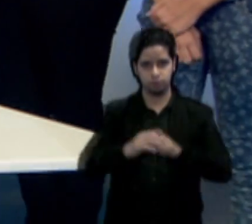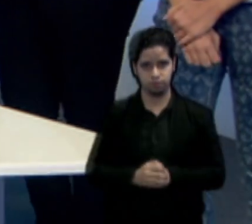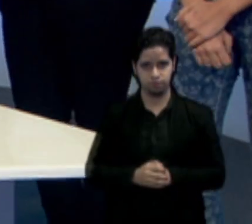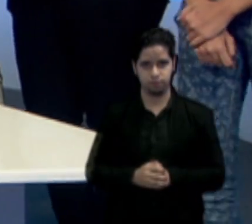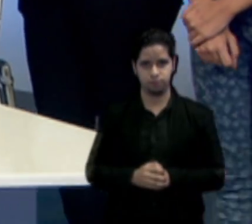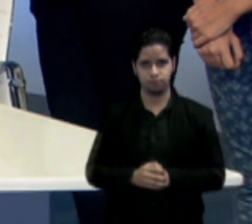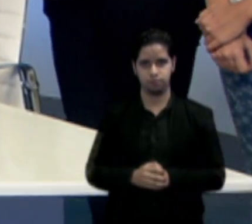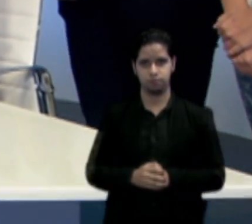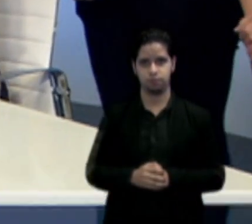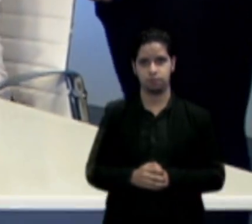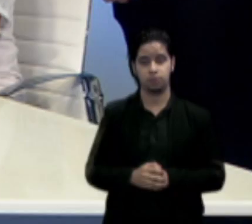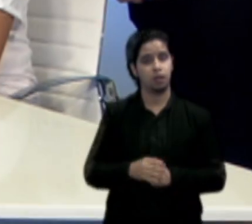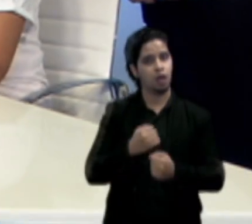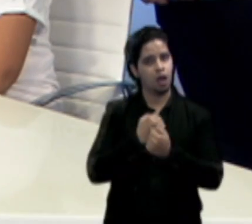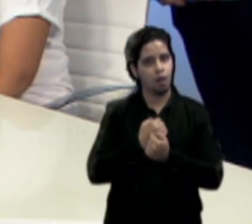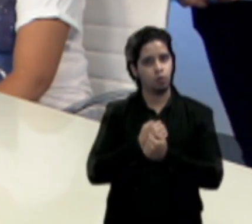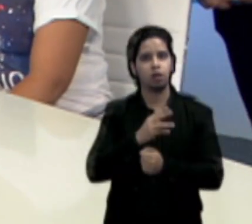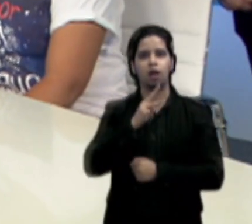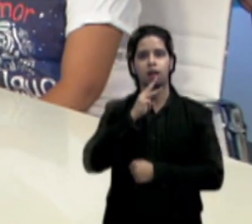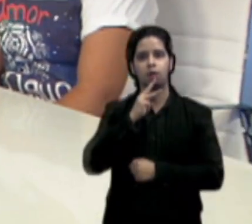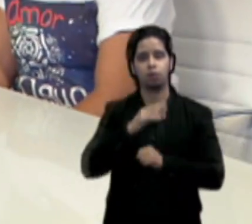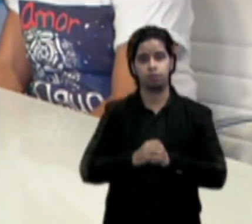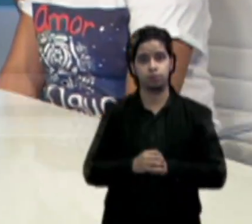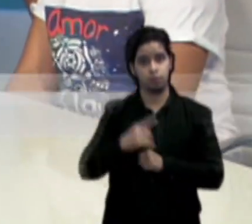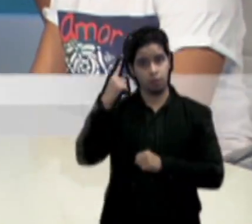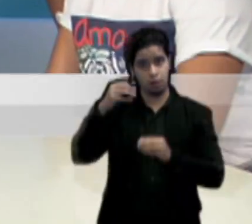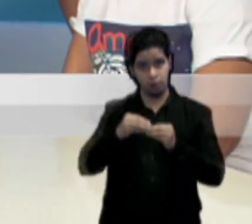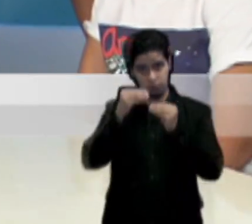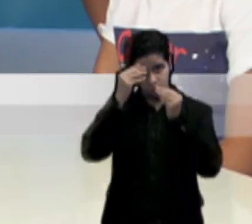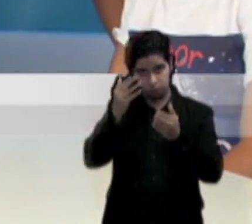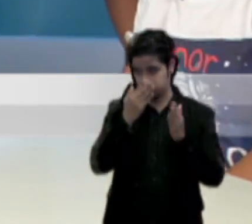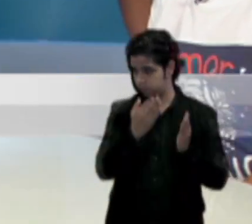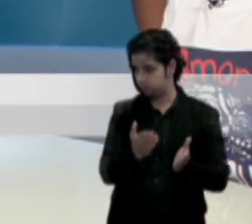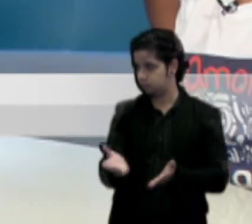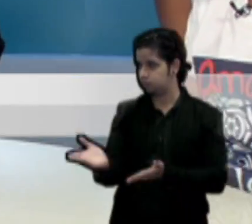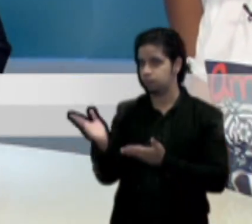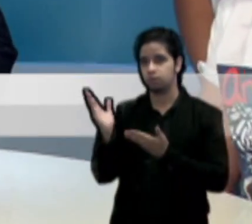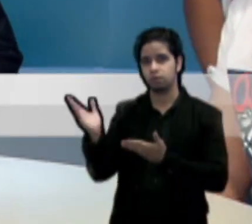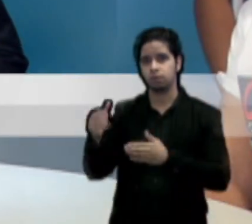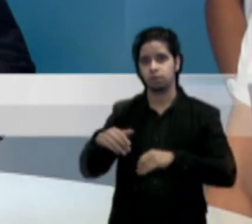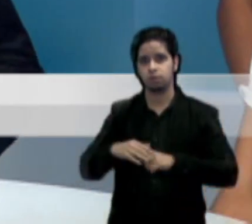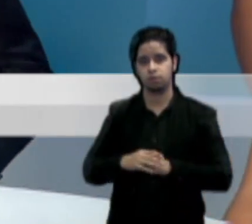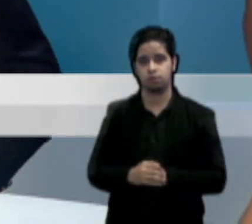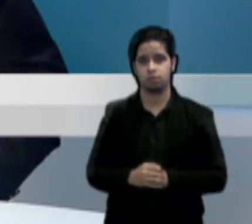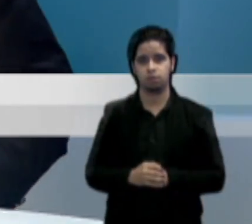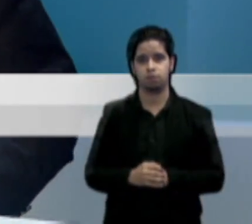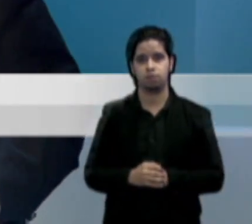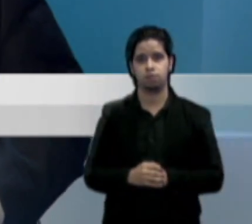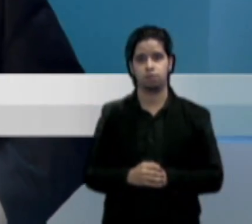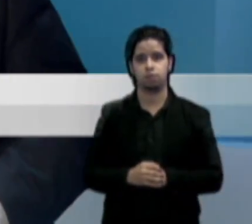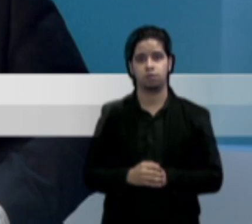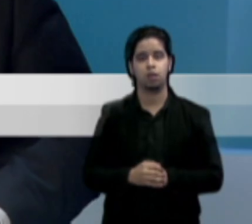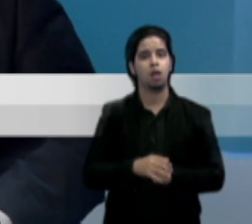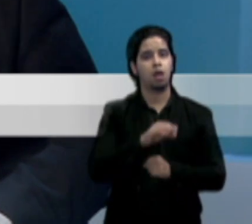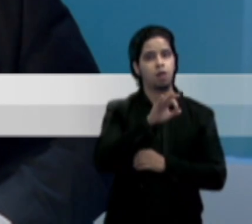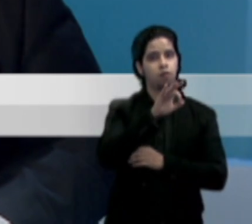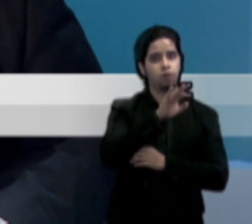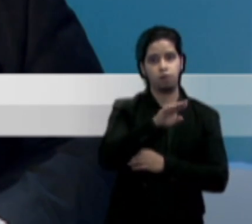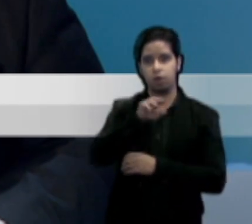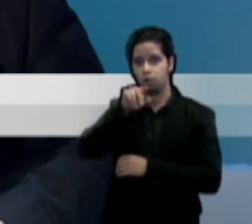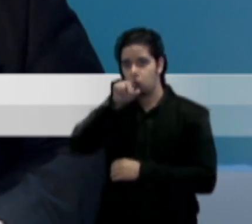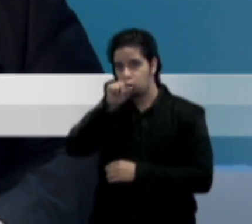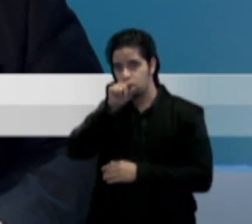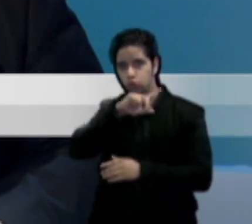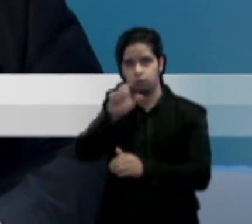aquí a sus órdenes, ¿ok? Amor al agua. Para ver estas y otras noticias, visite nuestra página noticia247.pr y síganos en nuestras